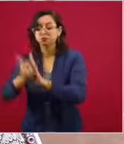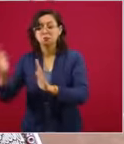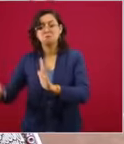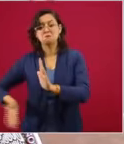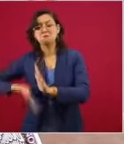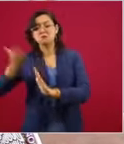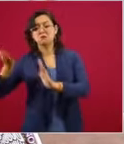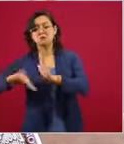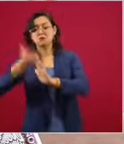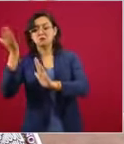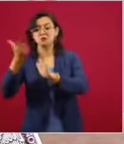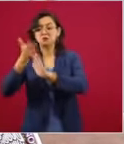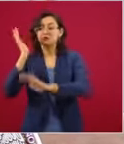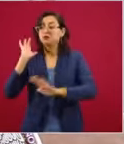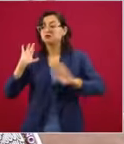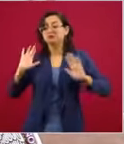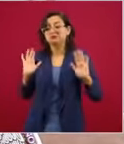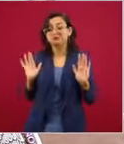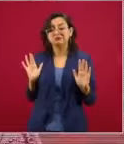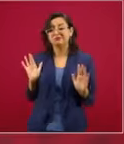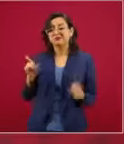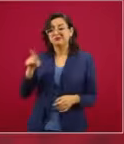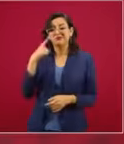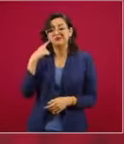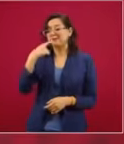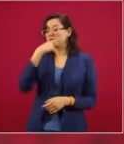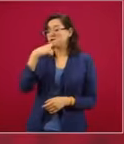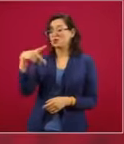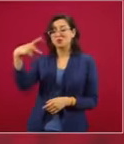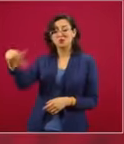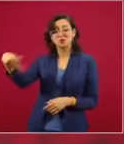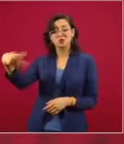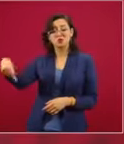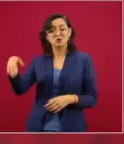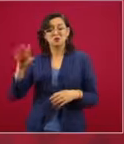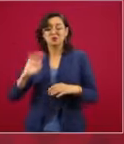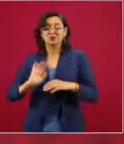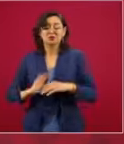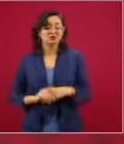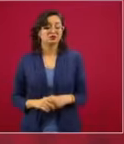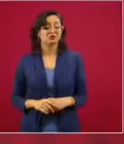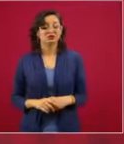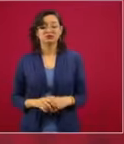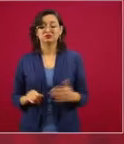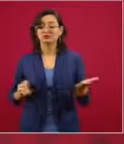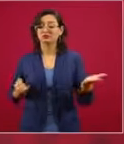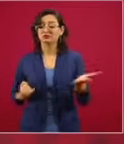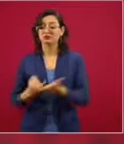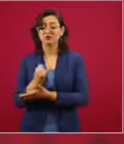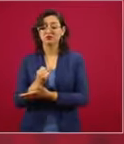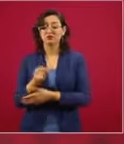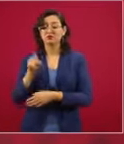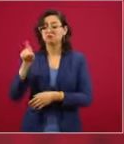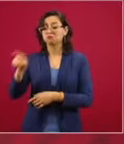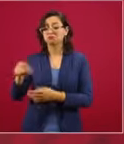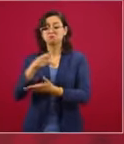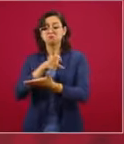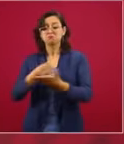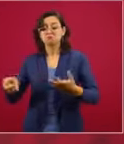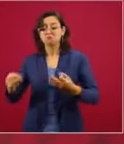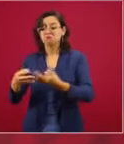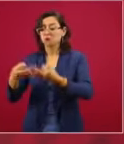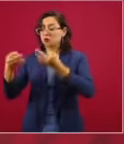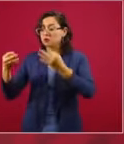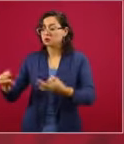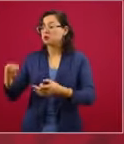y a los trabajadores y que ellos compren el